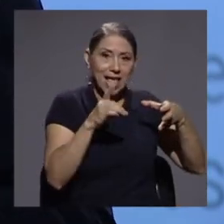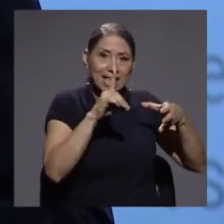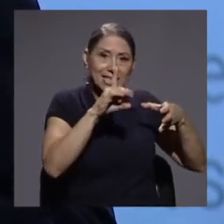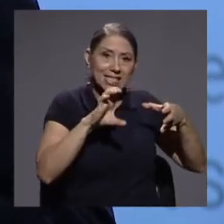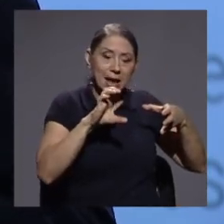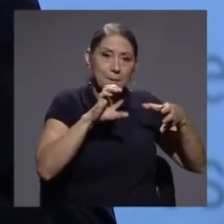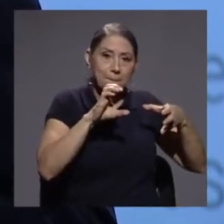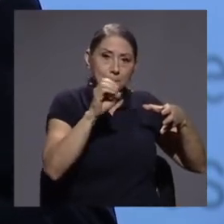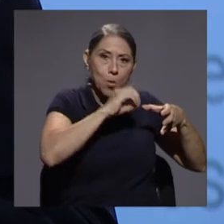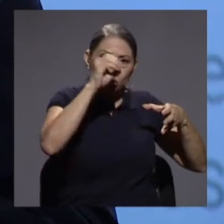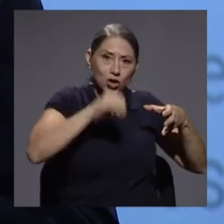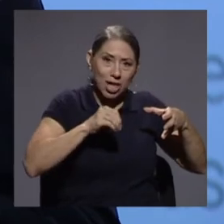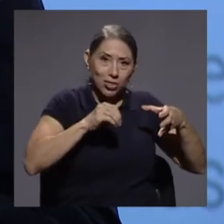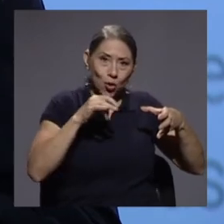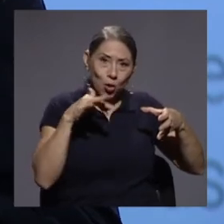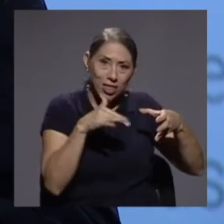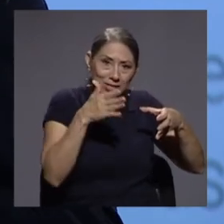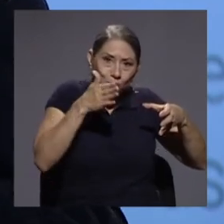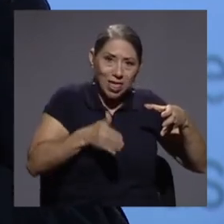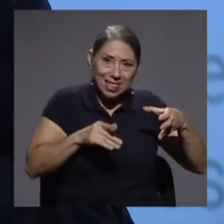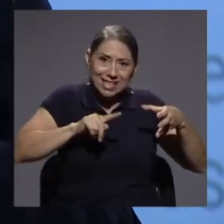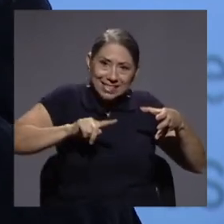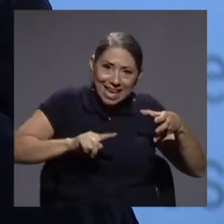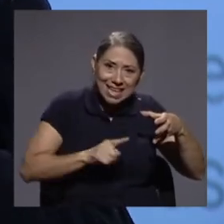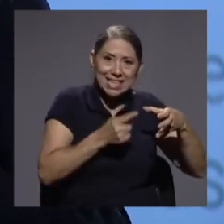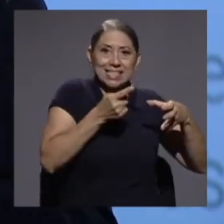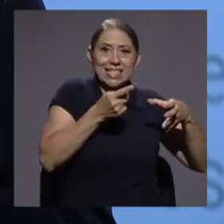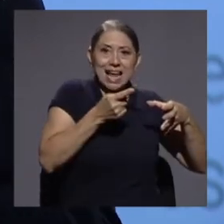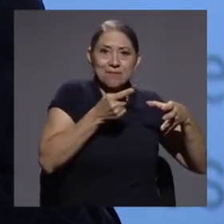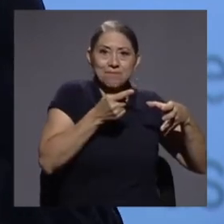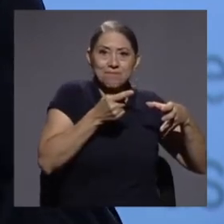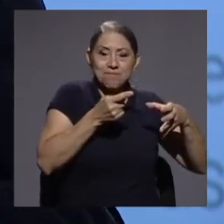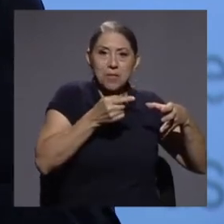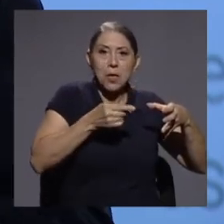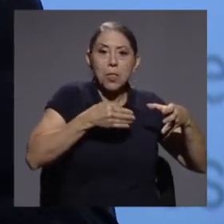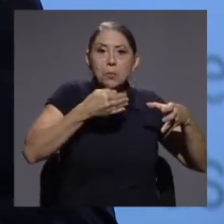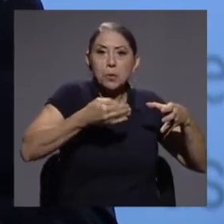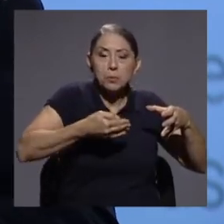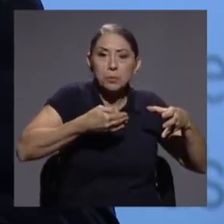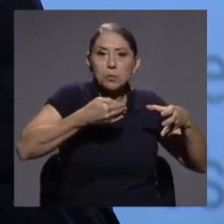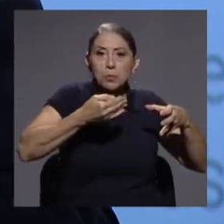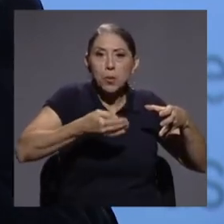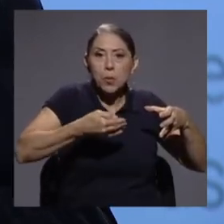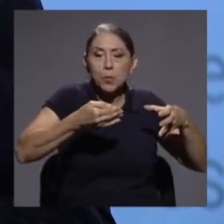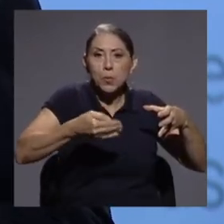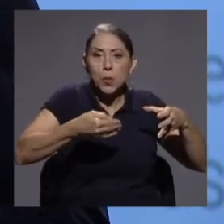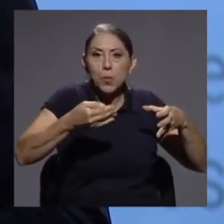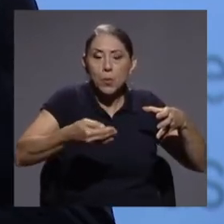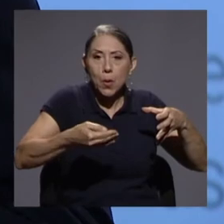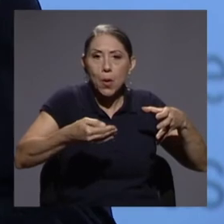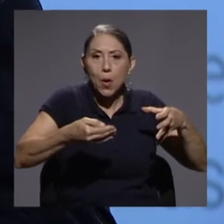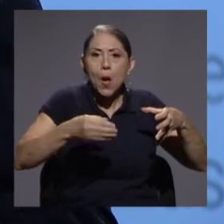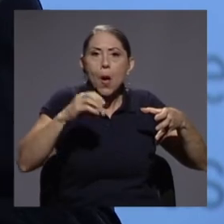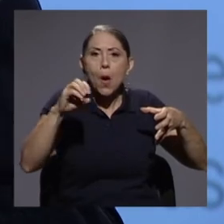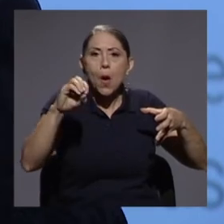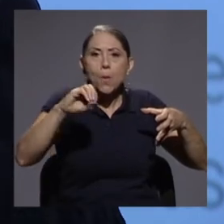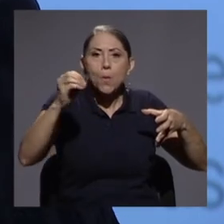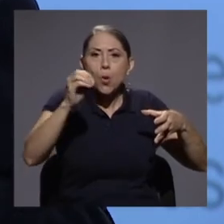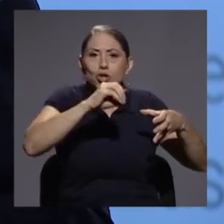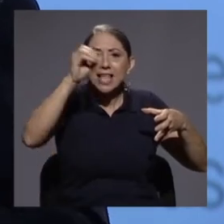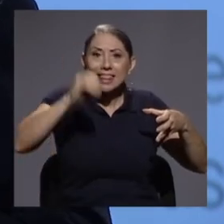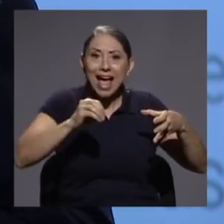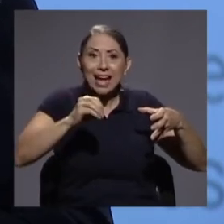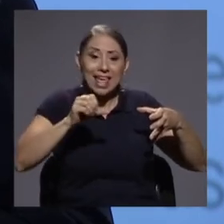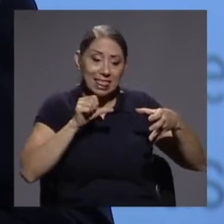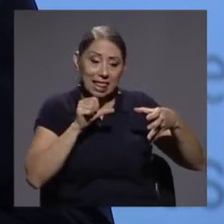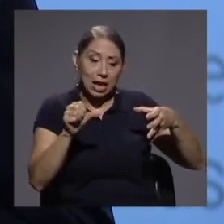año particular y el porcentaje de retención un año o